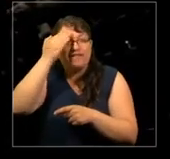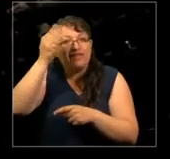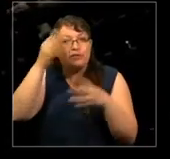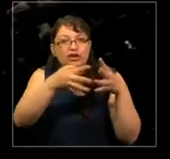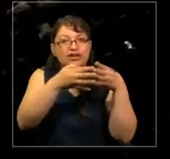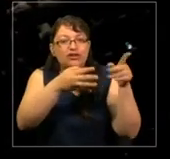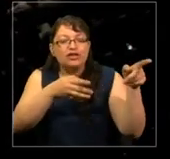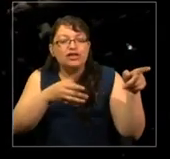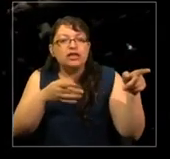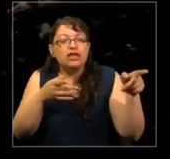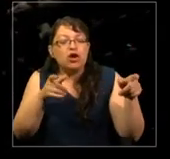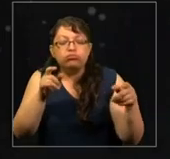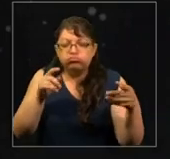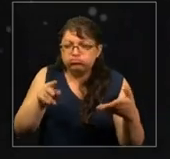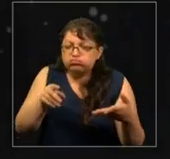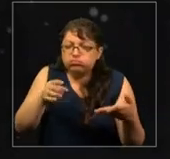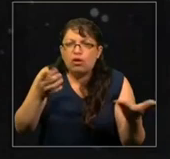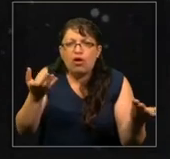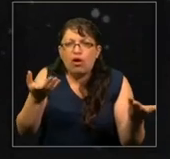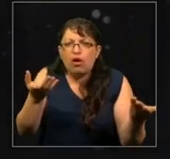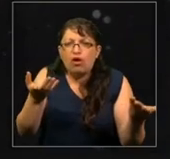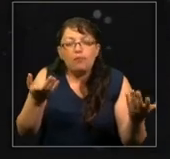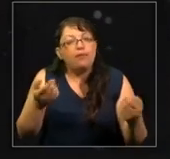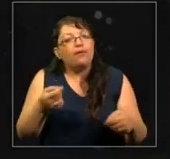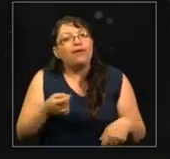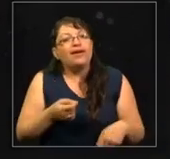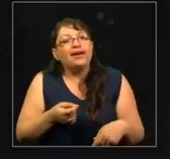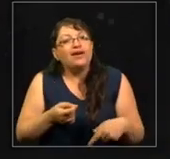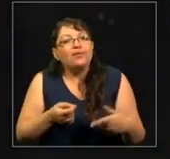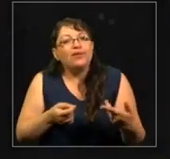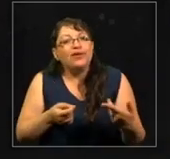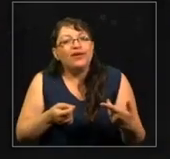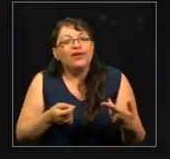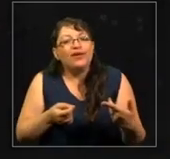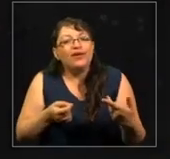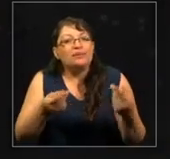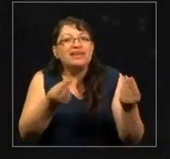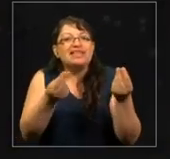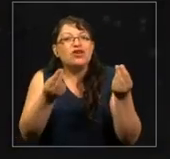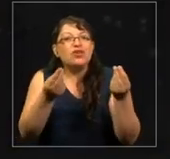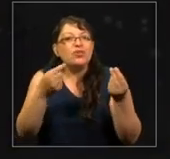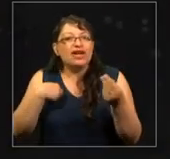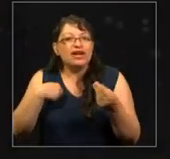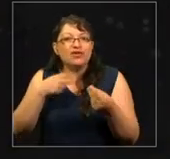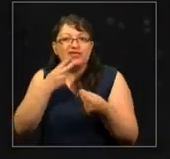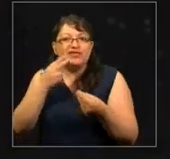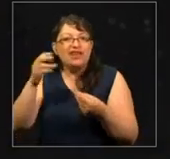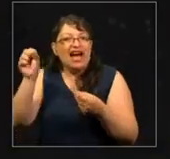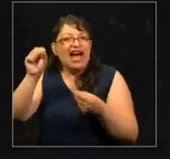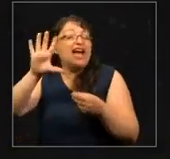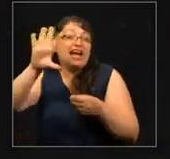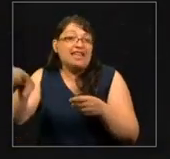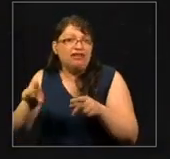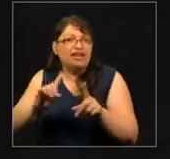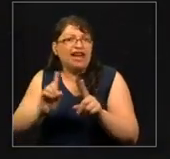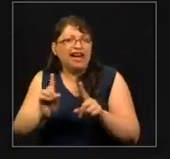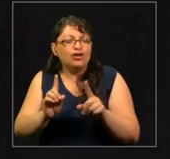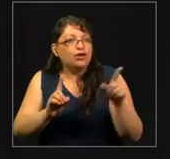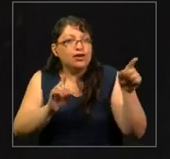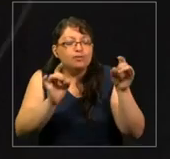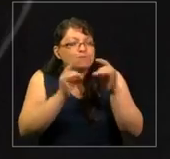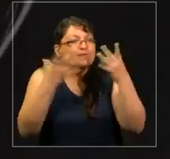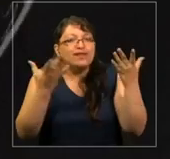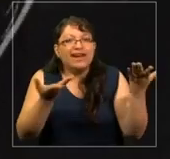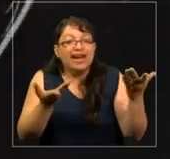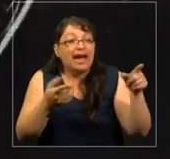Después dijo, era como si yo nunca realmente no venía de África. Y lo que me impactó fue esto.